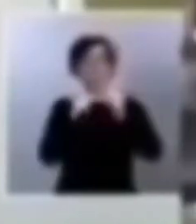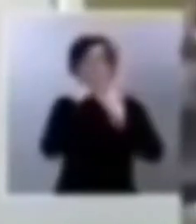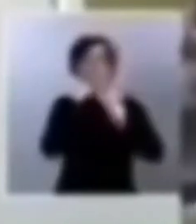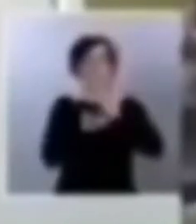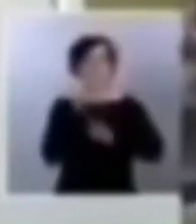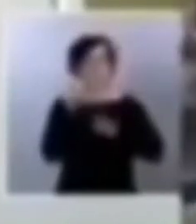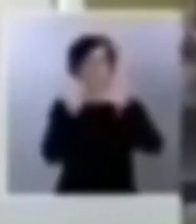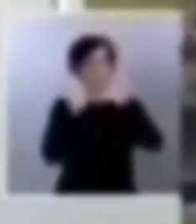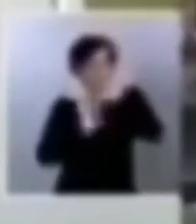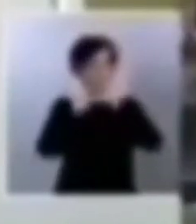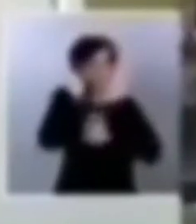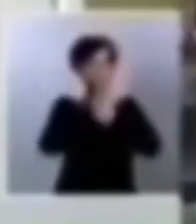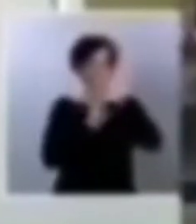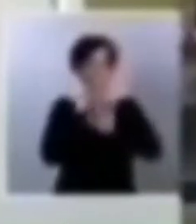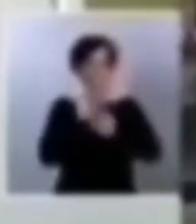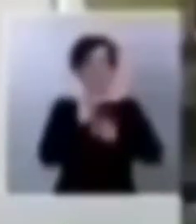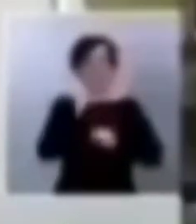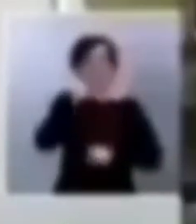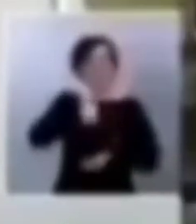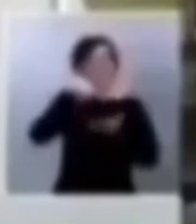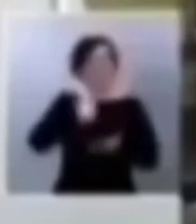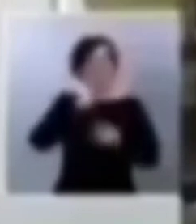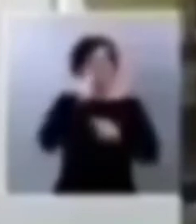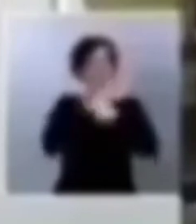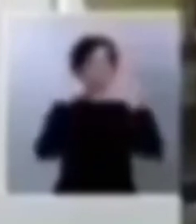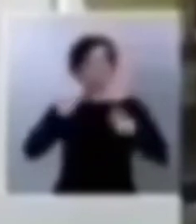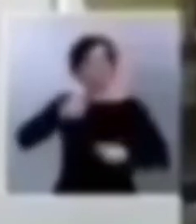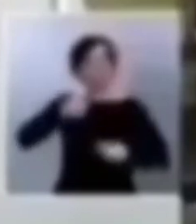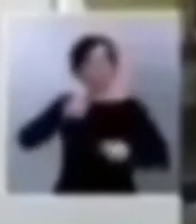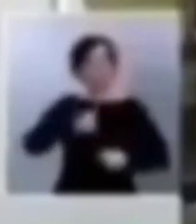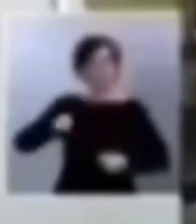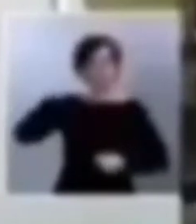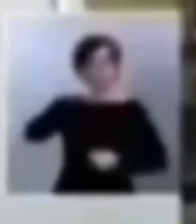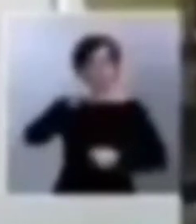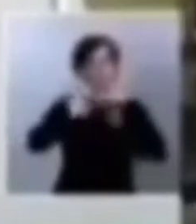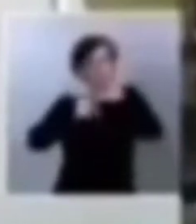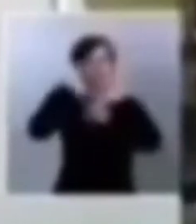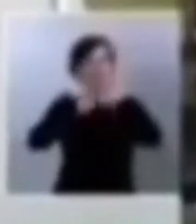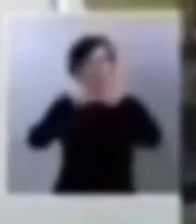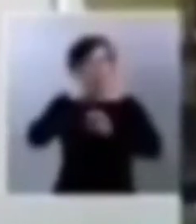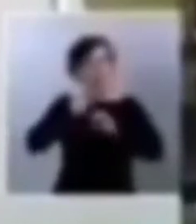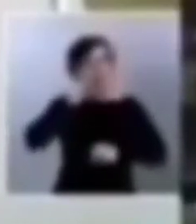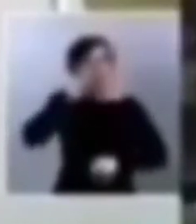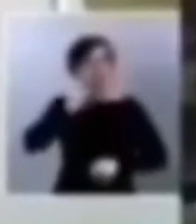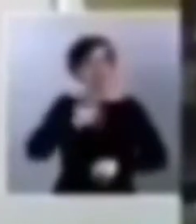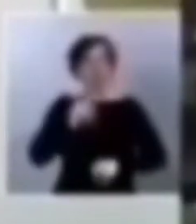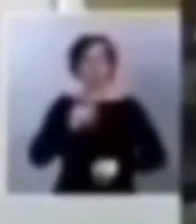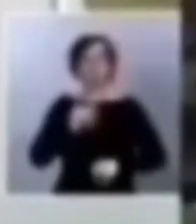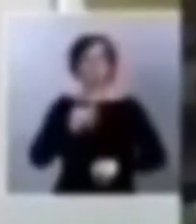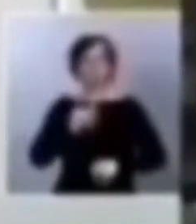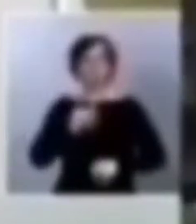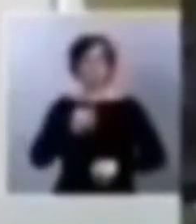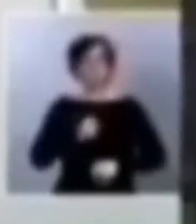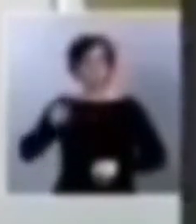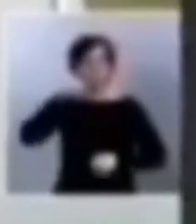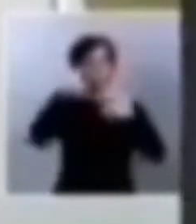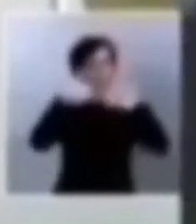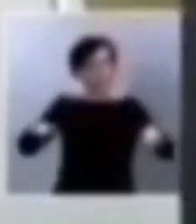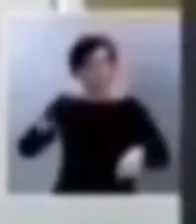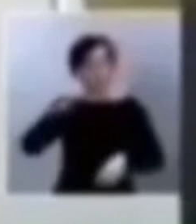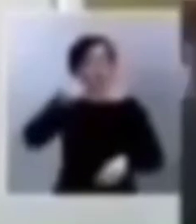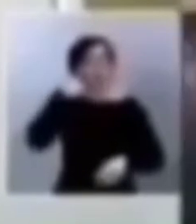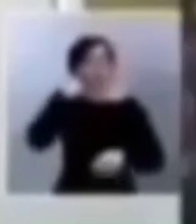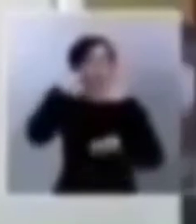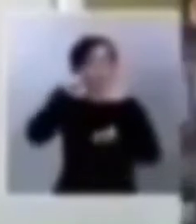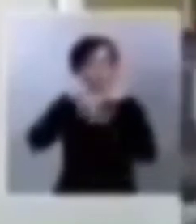Público en el último mes también ha aumentado su emisión de deuda y la prima de riesgo empieza a subir de nuevo incluso con las compras del BCE. ¿Cuándo va a presentar el